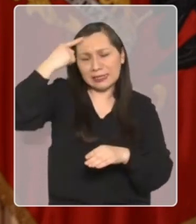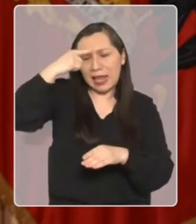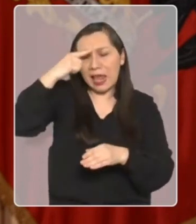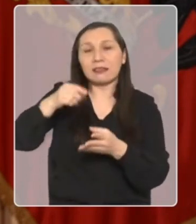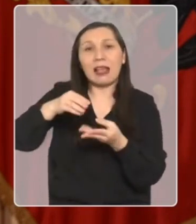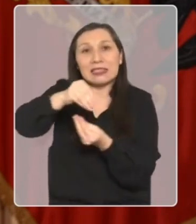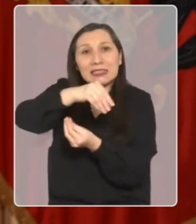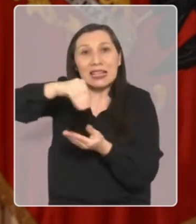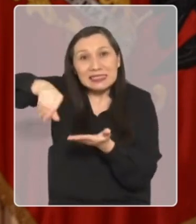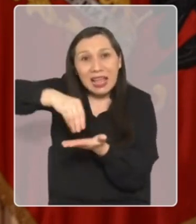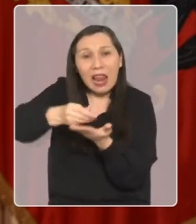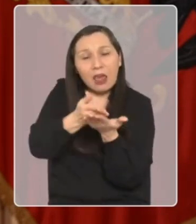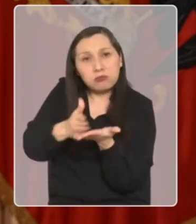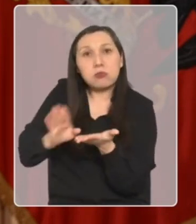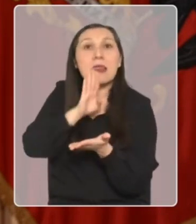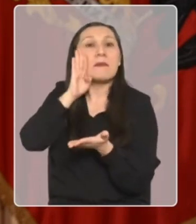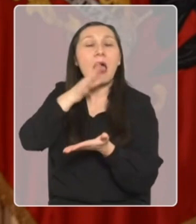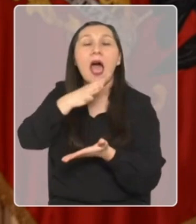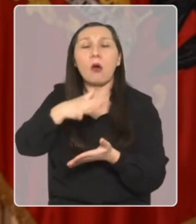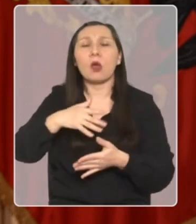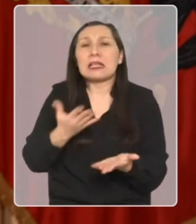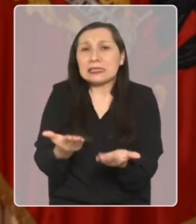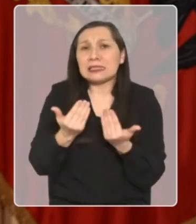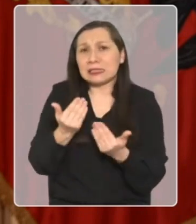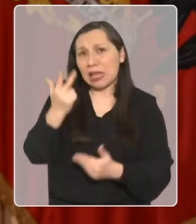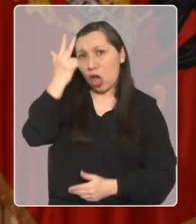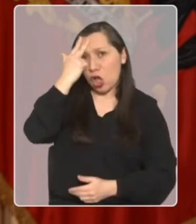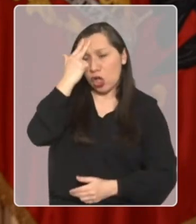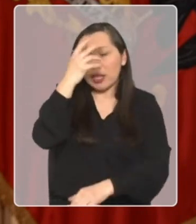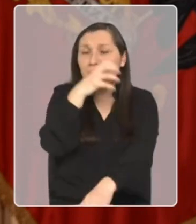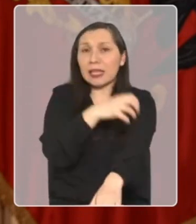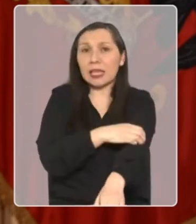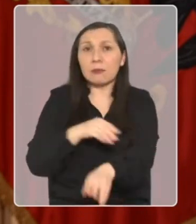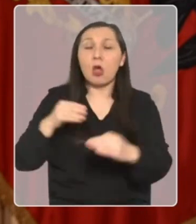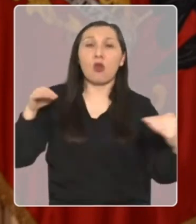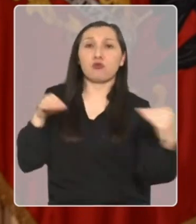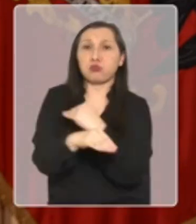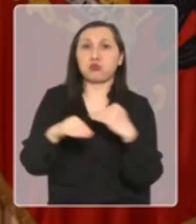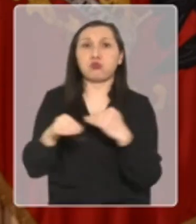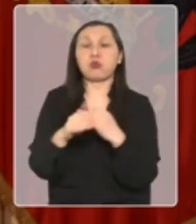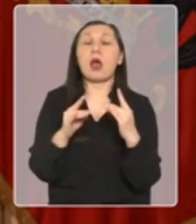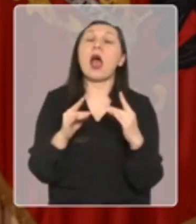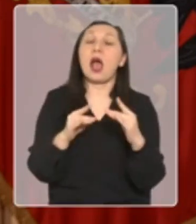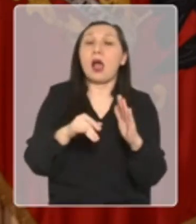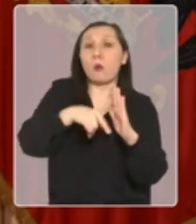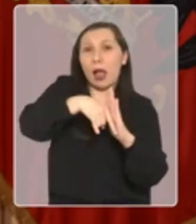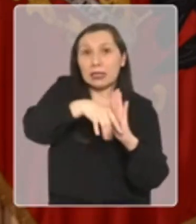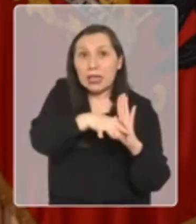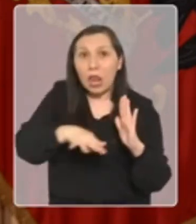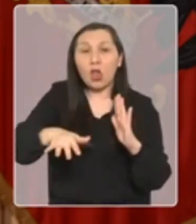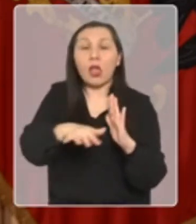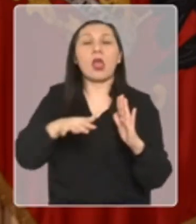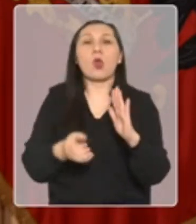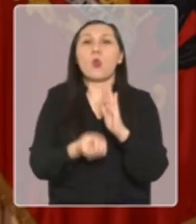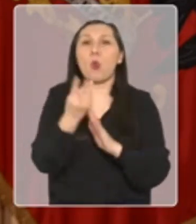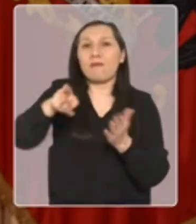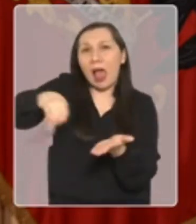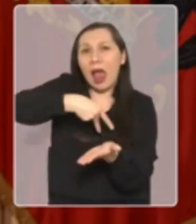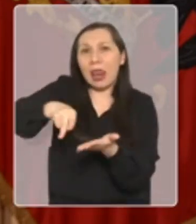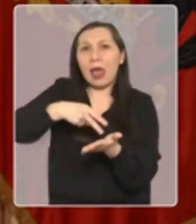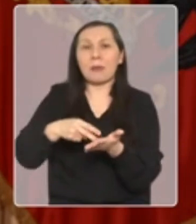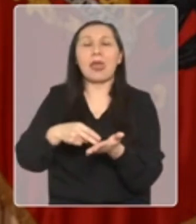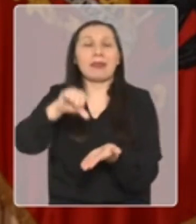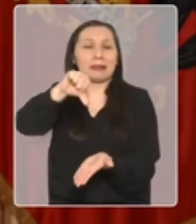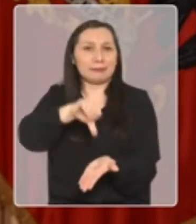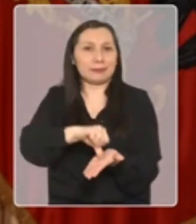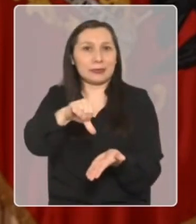la desaladora pública tan necesaria para la región de Coquimbo, la doble vía de la Ruta 5 en Chiloé, el eje Nueva Alameda en la capital y la